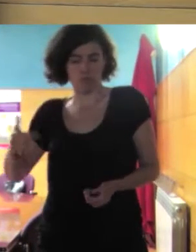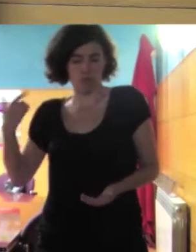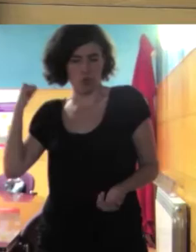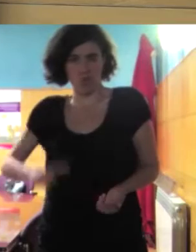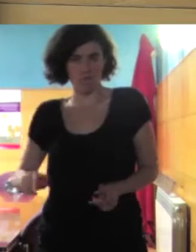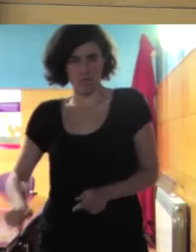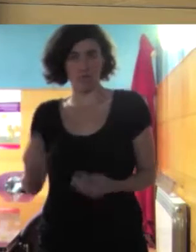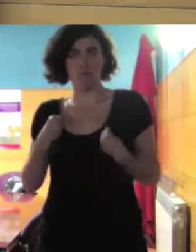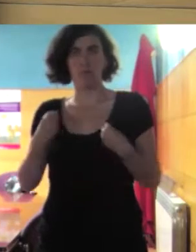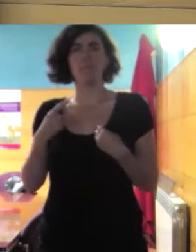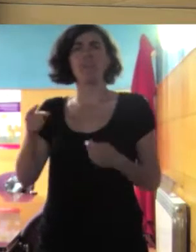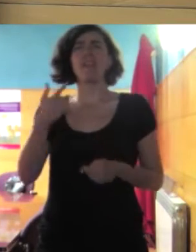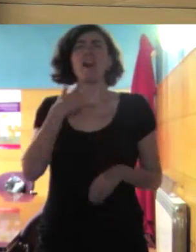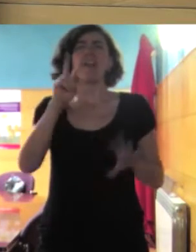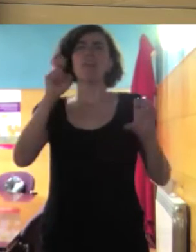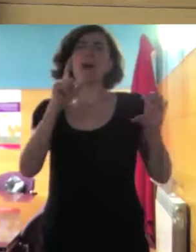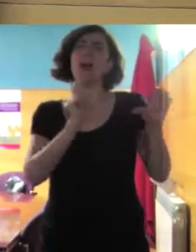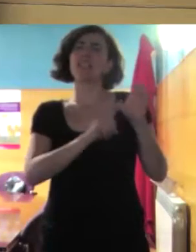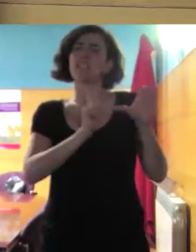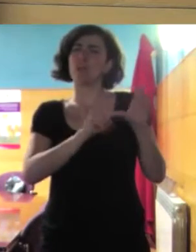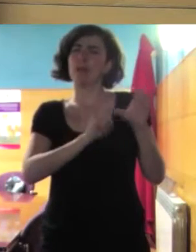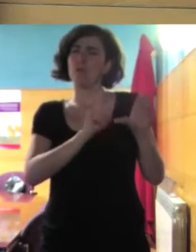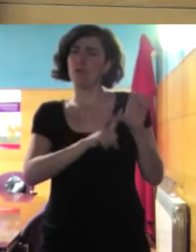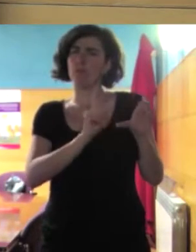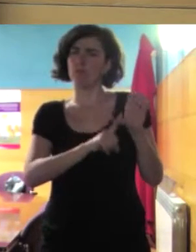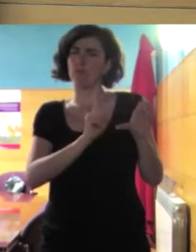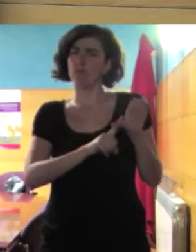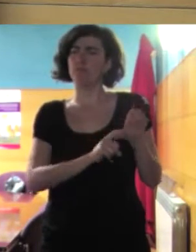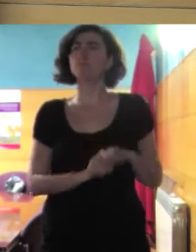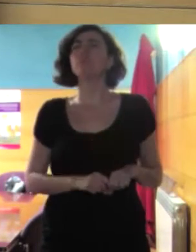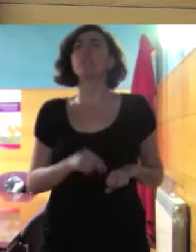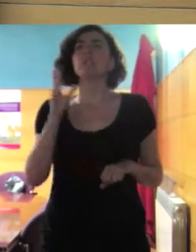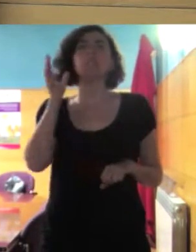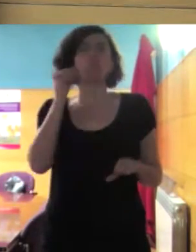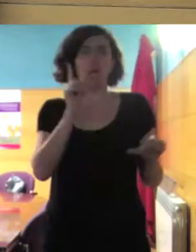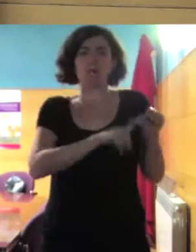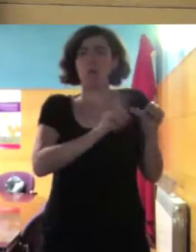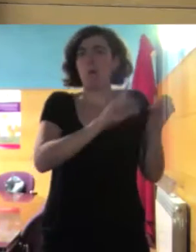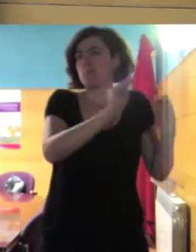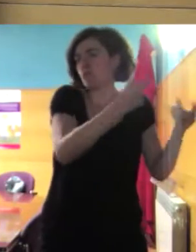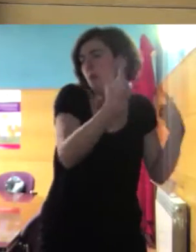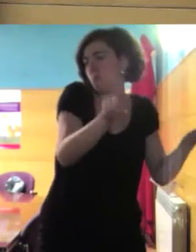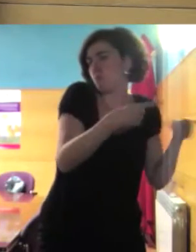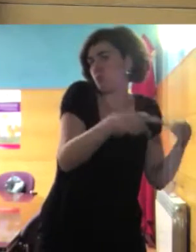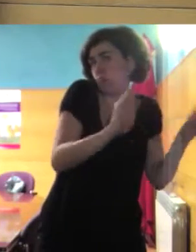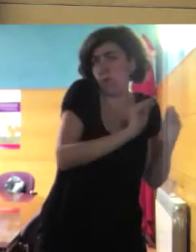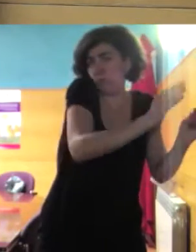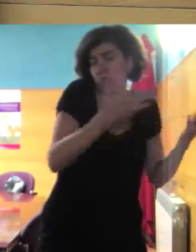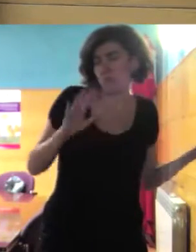una extremeña esa chica tenía una música pues de allí extremeña una música